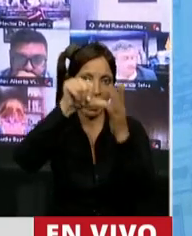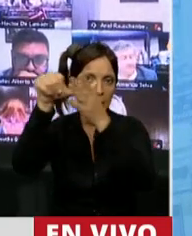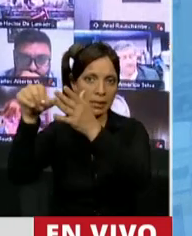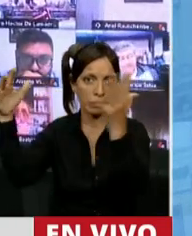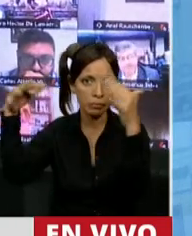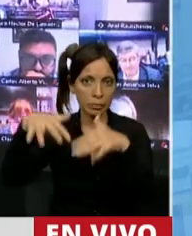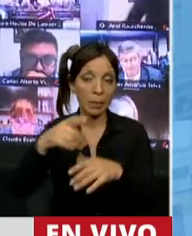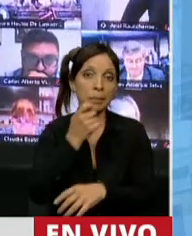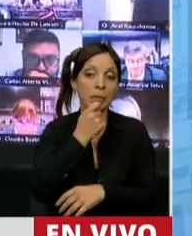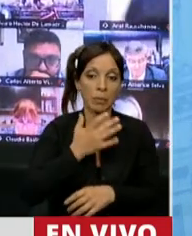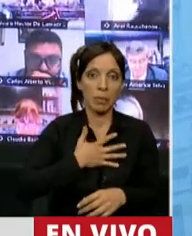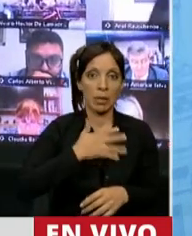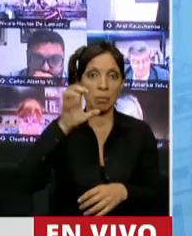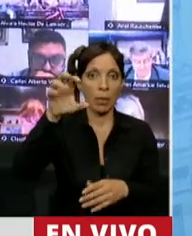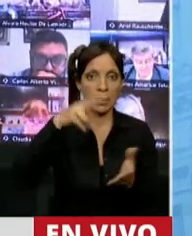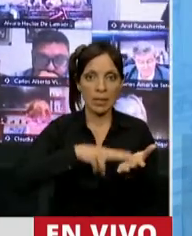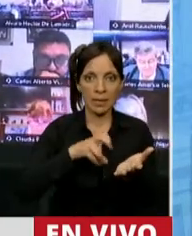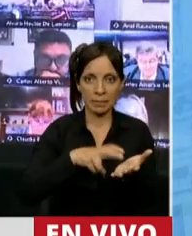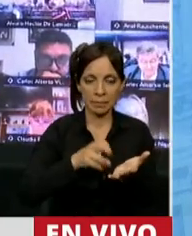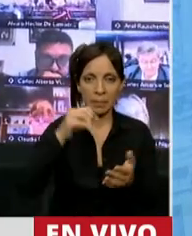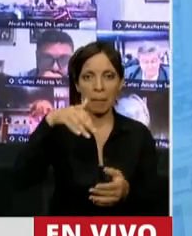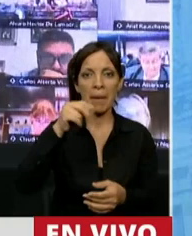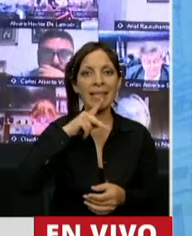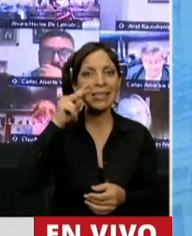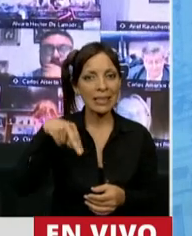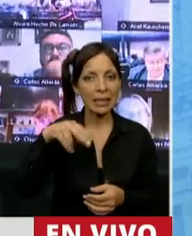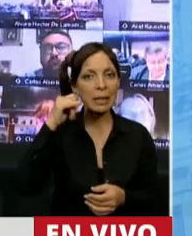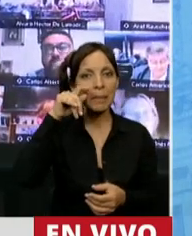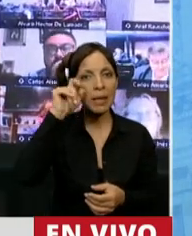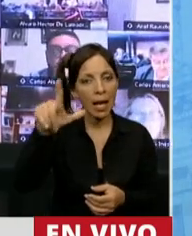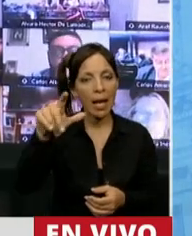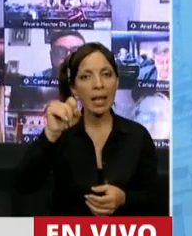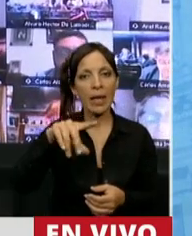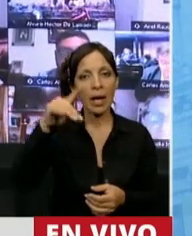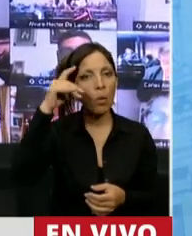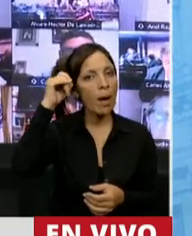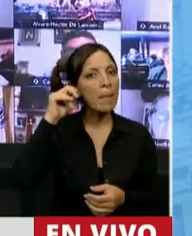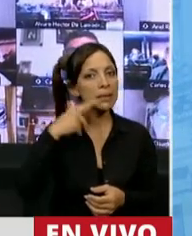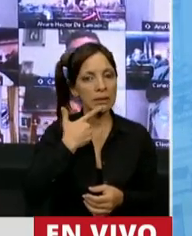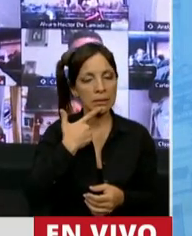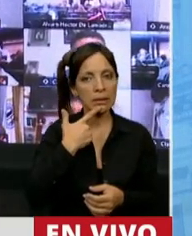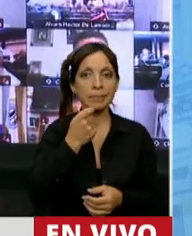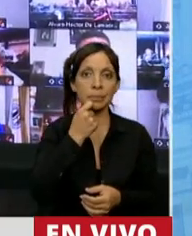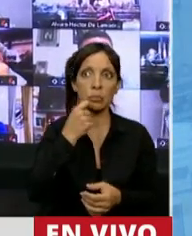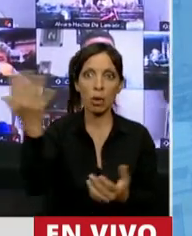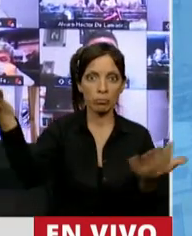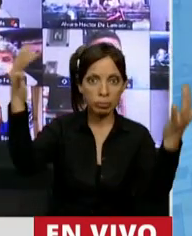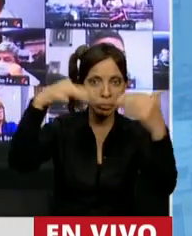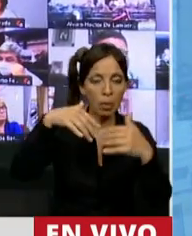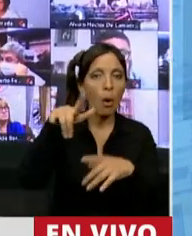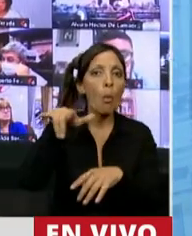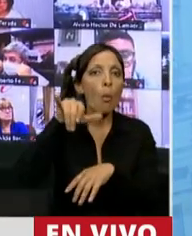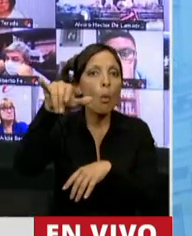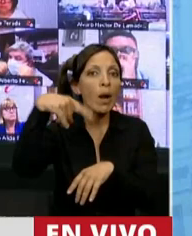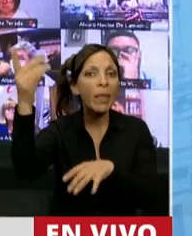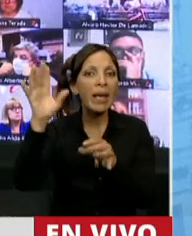aeropuerto de Salta, Martín Miguel de Güemes, a recibir vuelos que sean de los países vecinos,